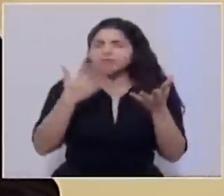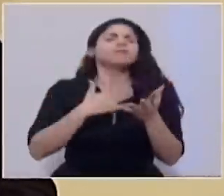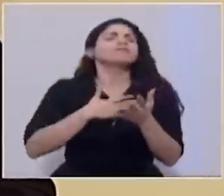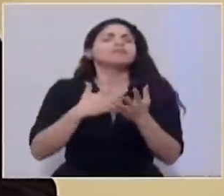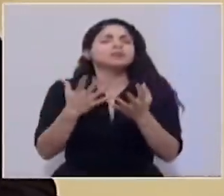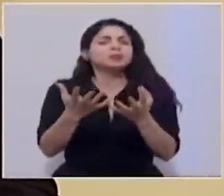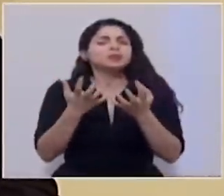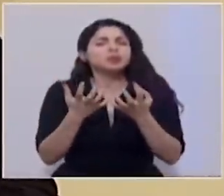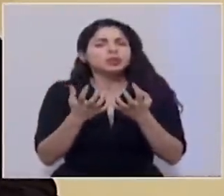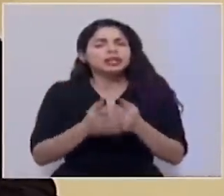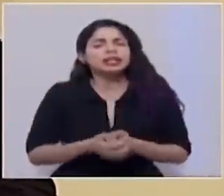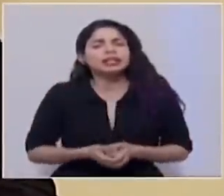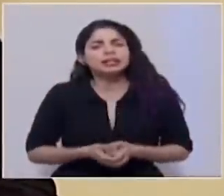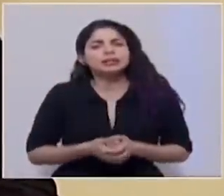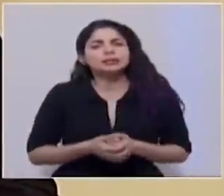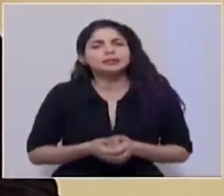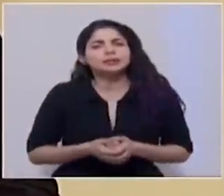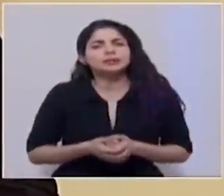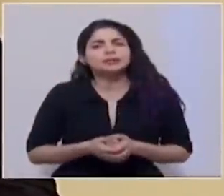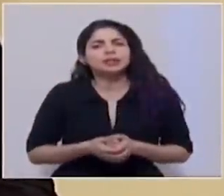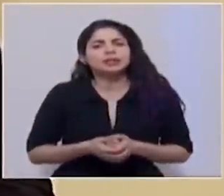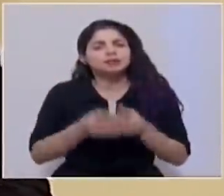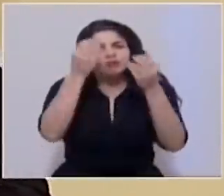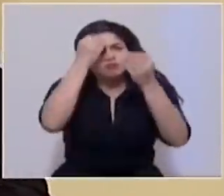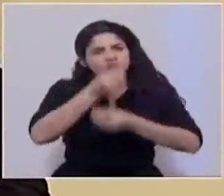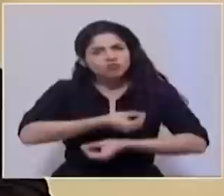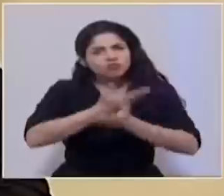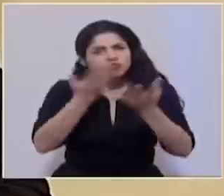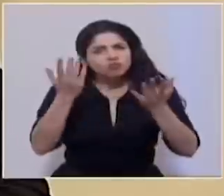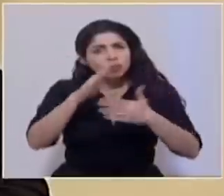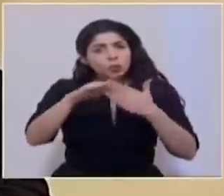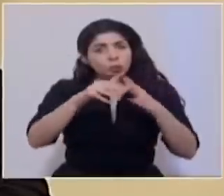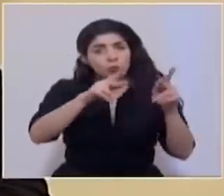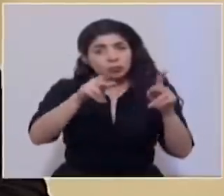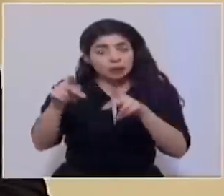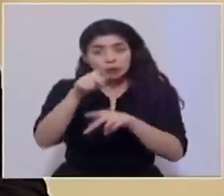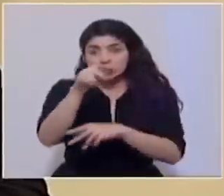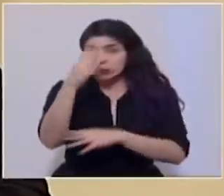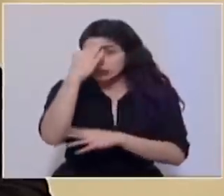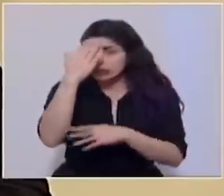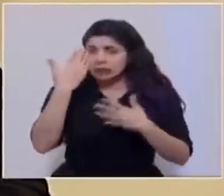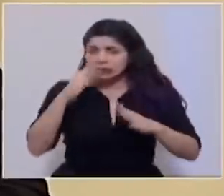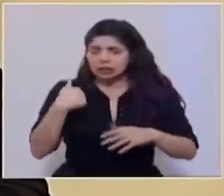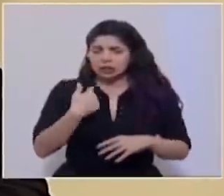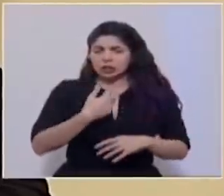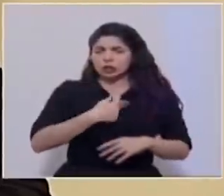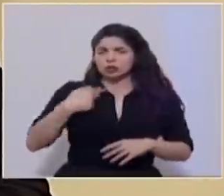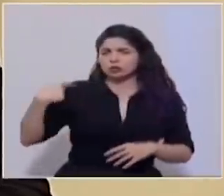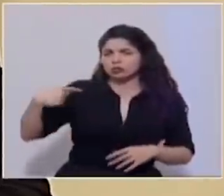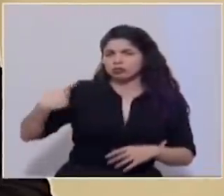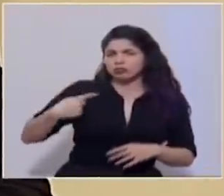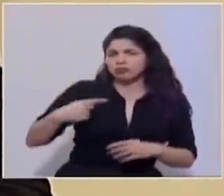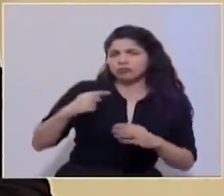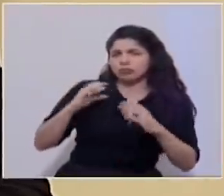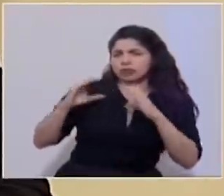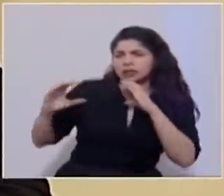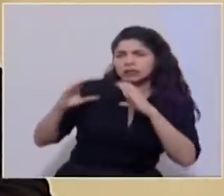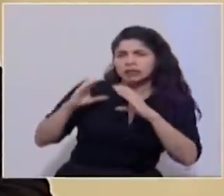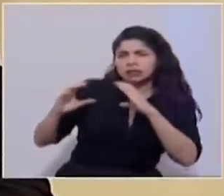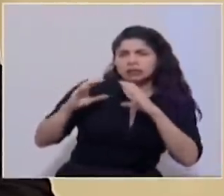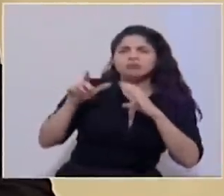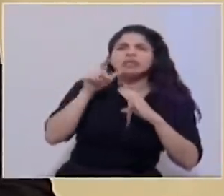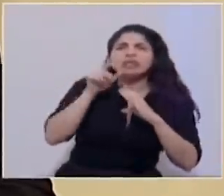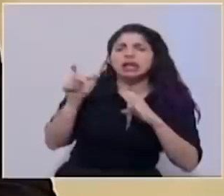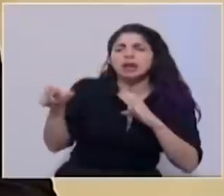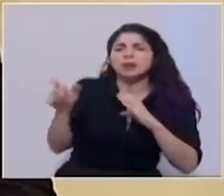comunicarle a la población que hemos estado en comunicación permanente con alcaldes,